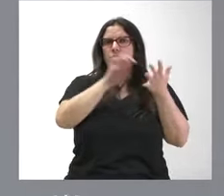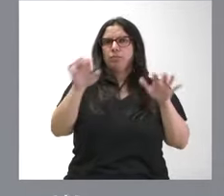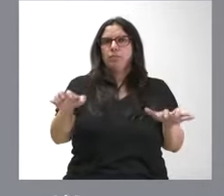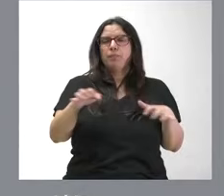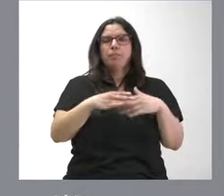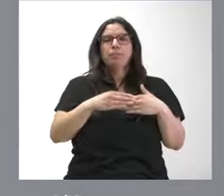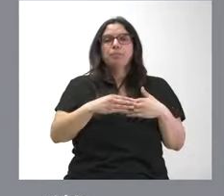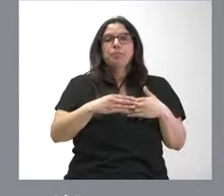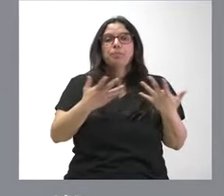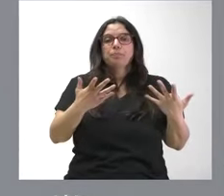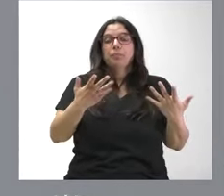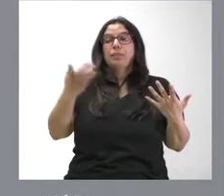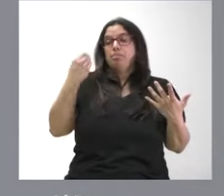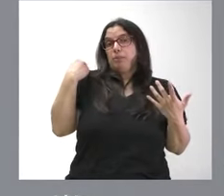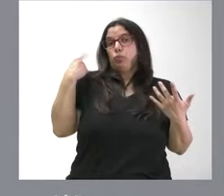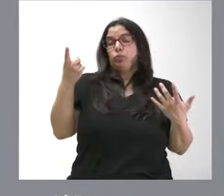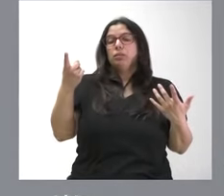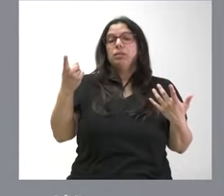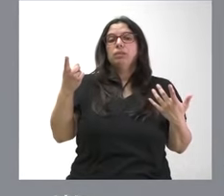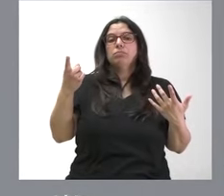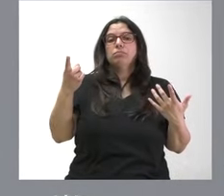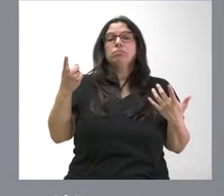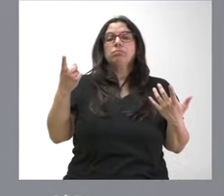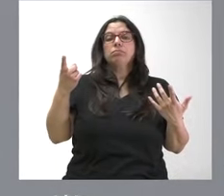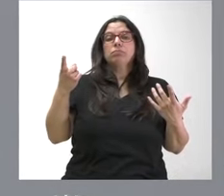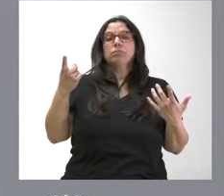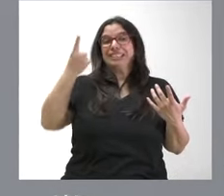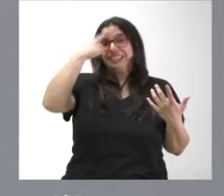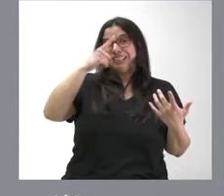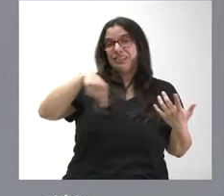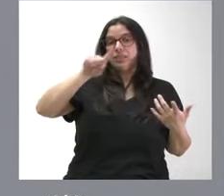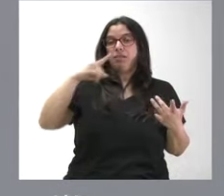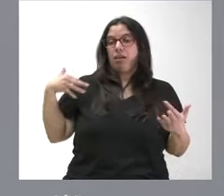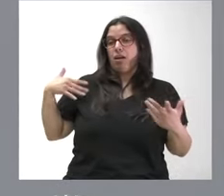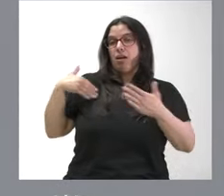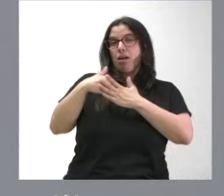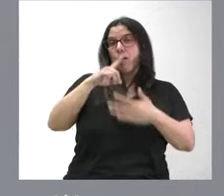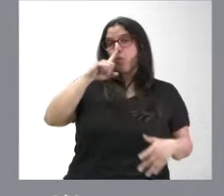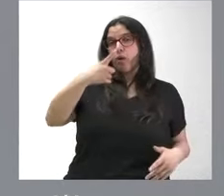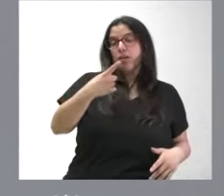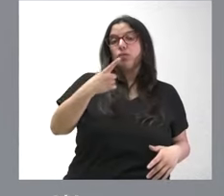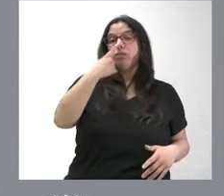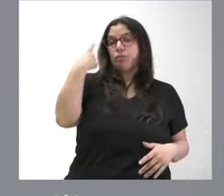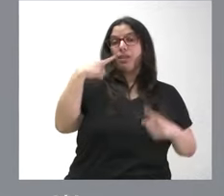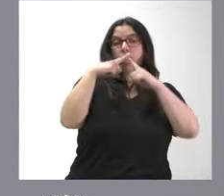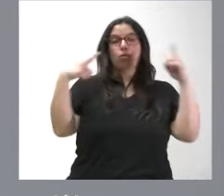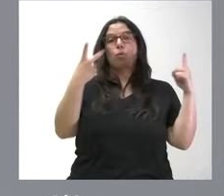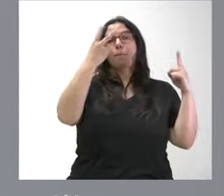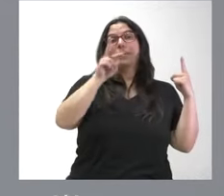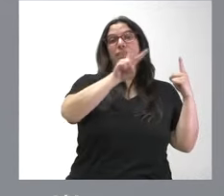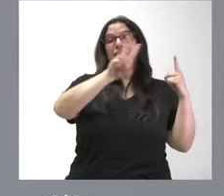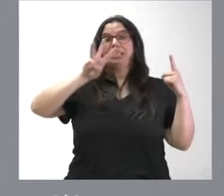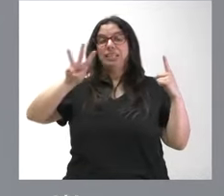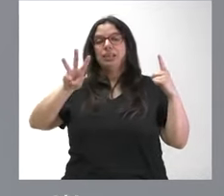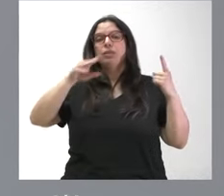Ante su pregunta, saben ustedes que en el último año, el año 2023, Castilla y León fue la comunidad que